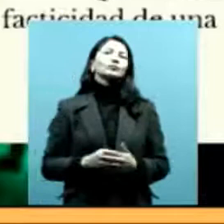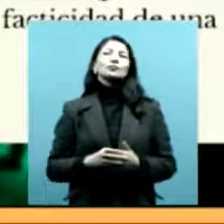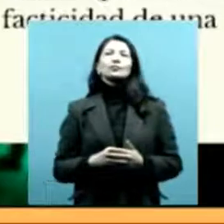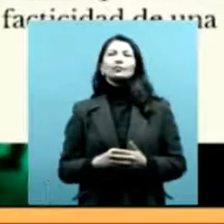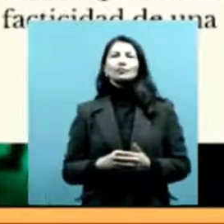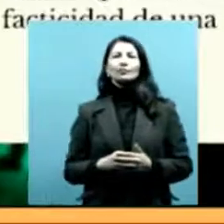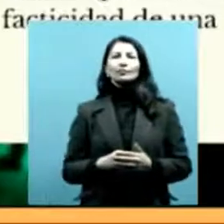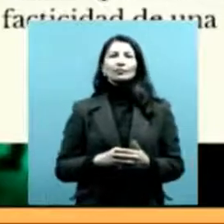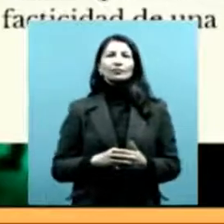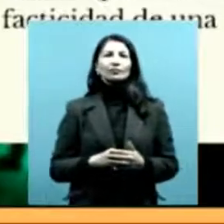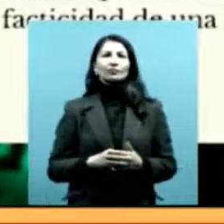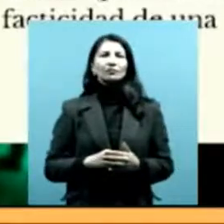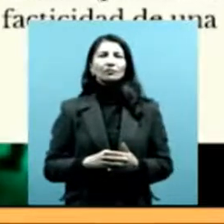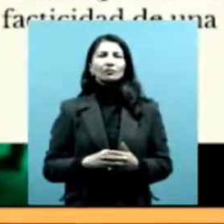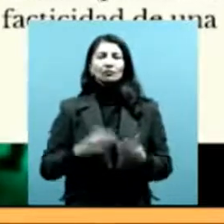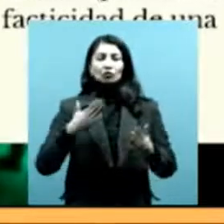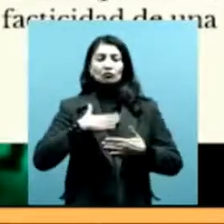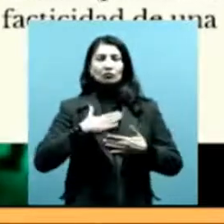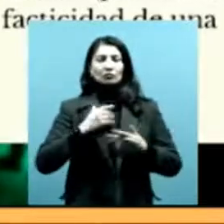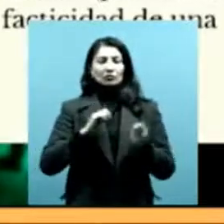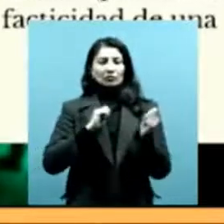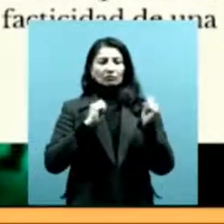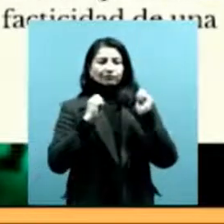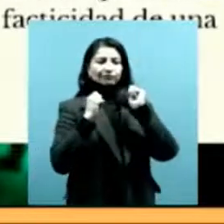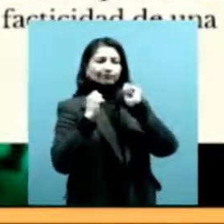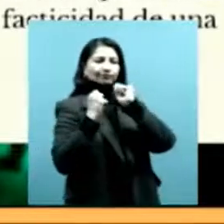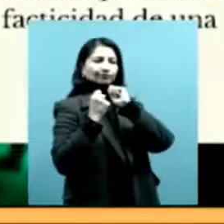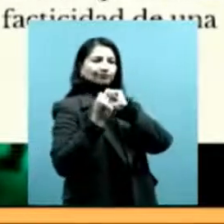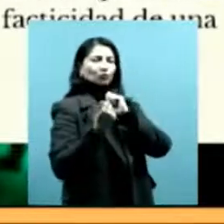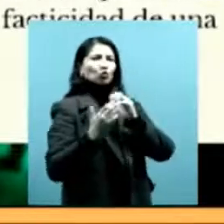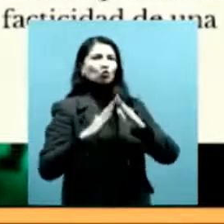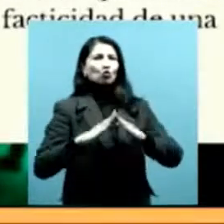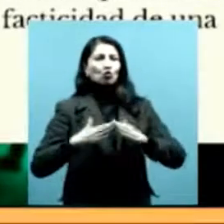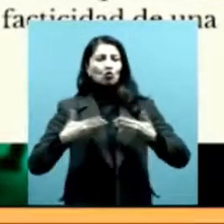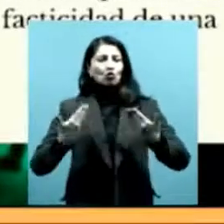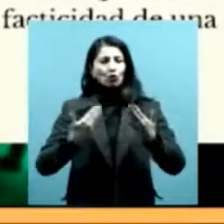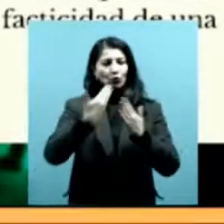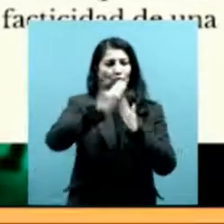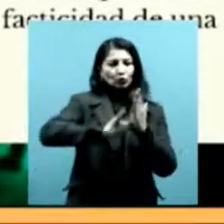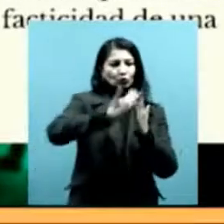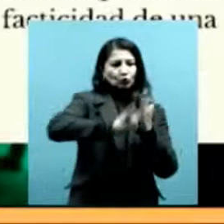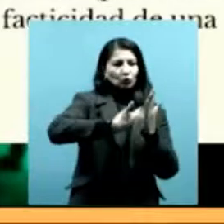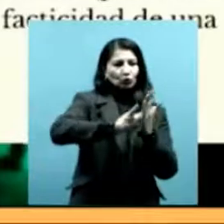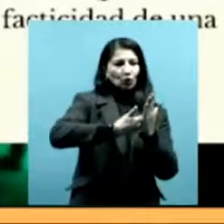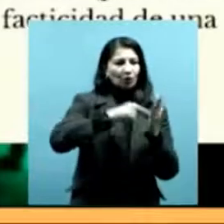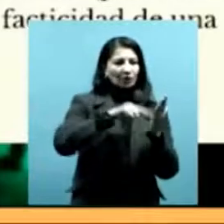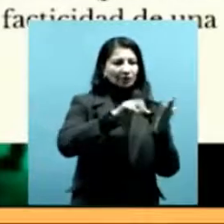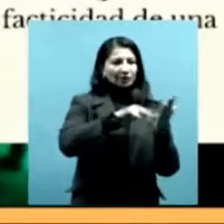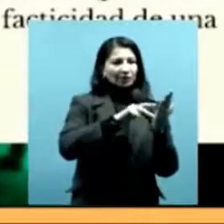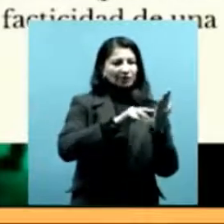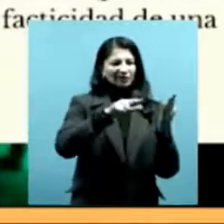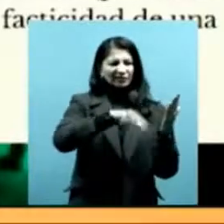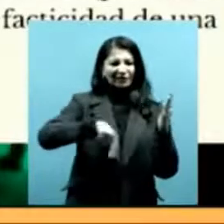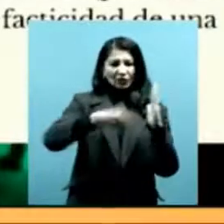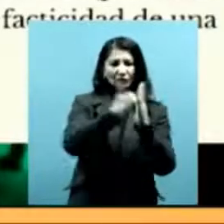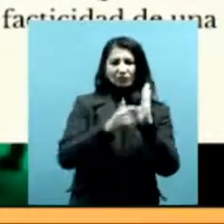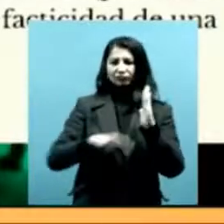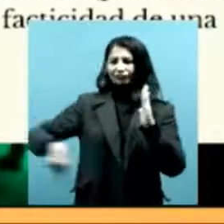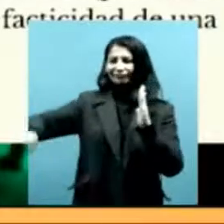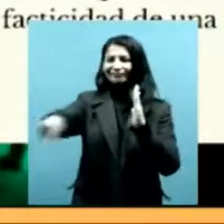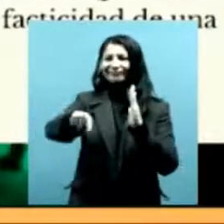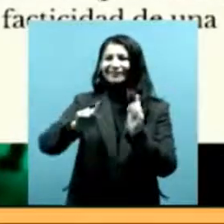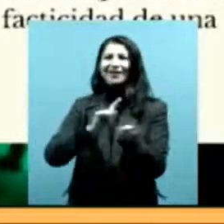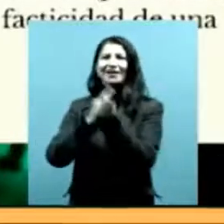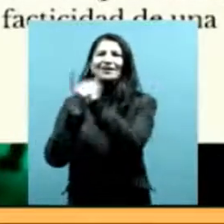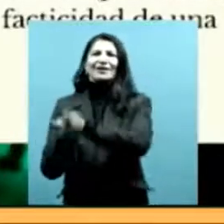El potencial performativo, quiere decir, el potencial de un documento, de un papel para transformar la realidad, para